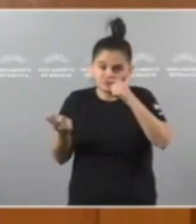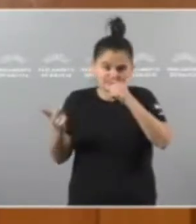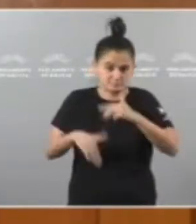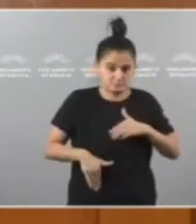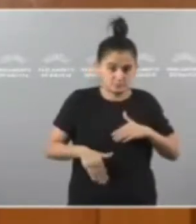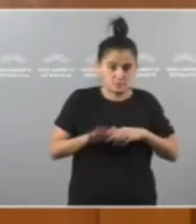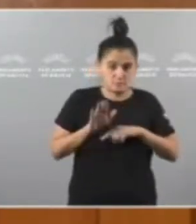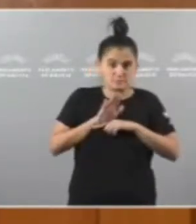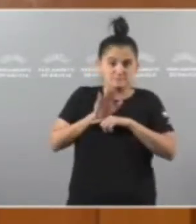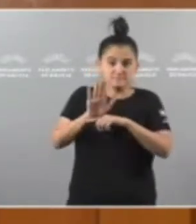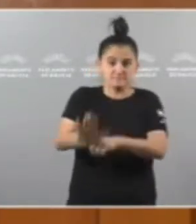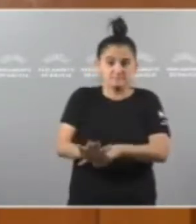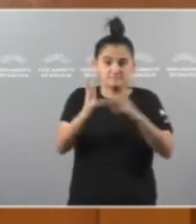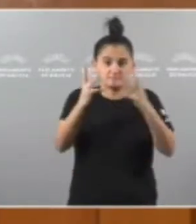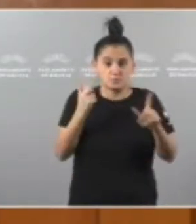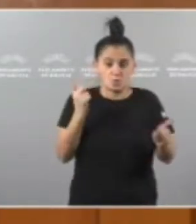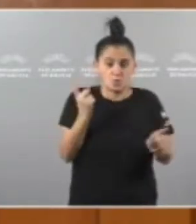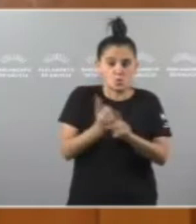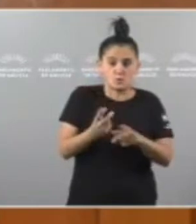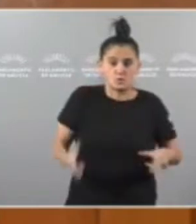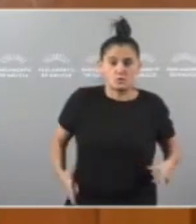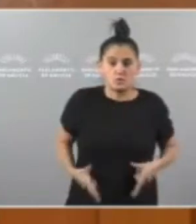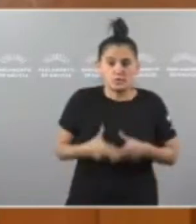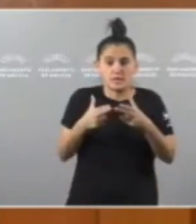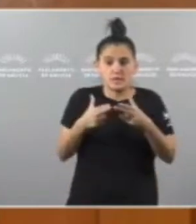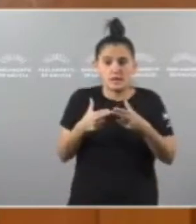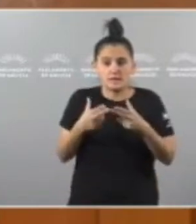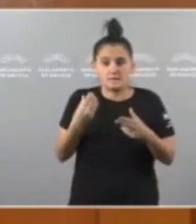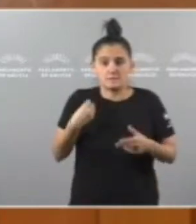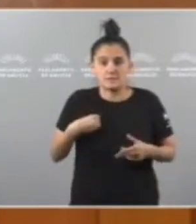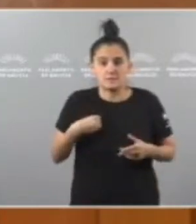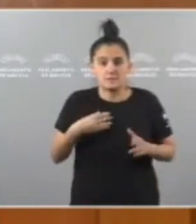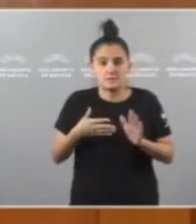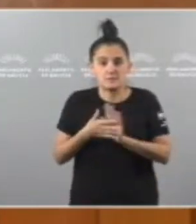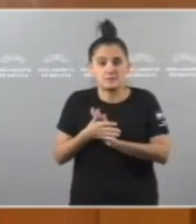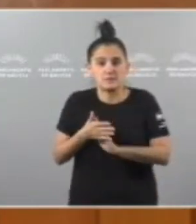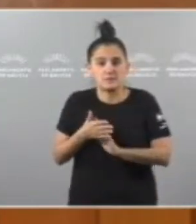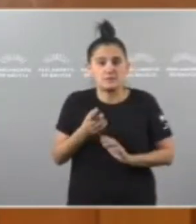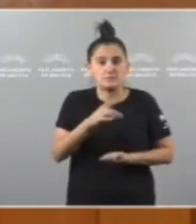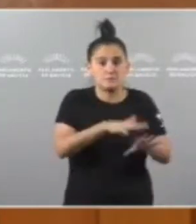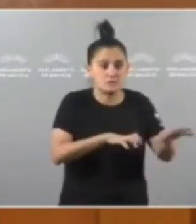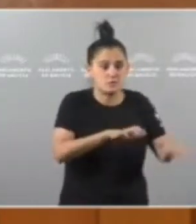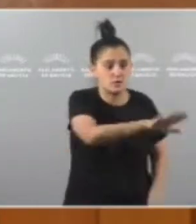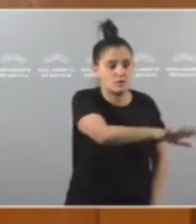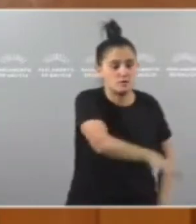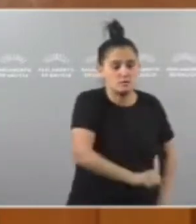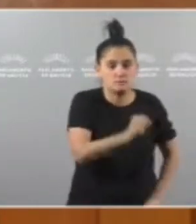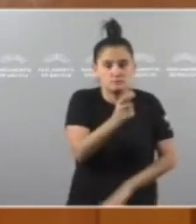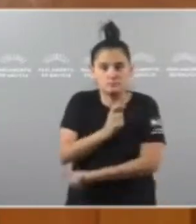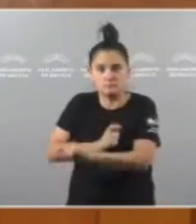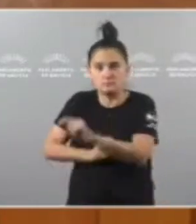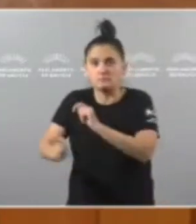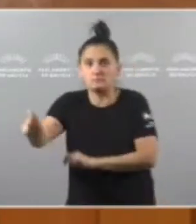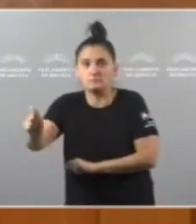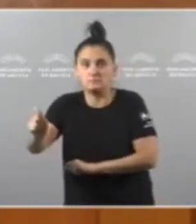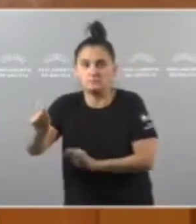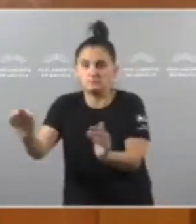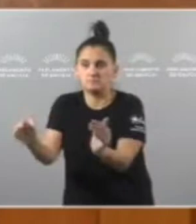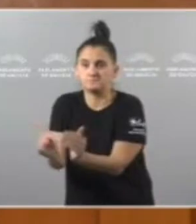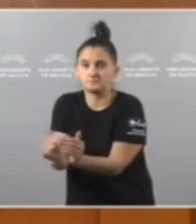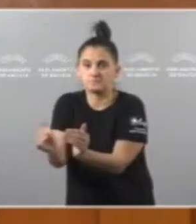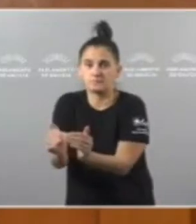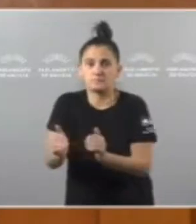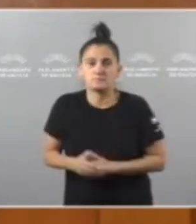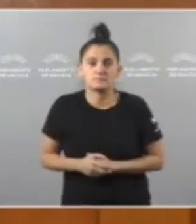unhas contas antisociais nas que lle quita a unha malloría para darllo a unha minoría